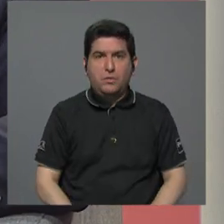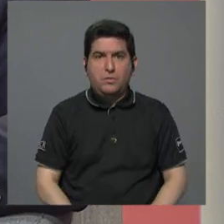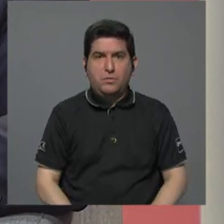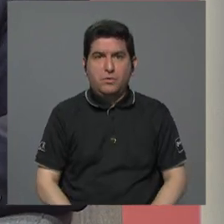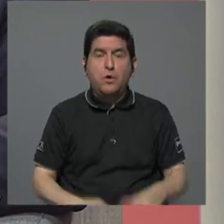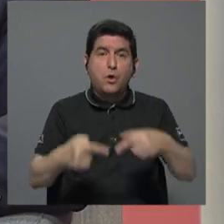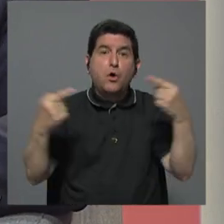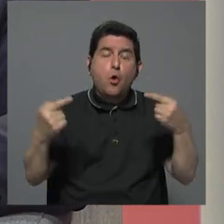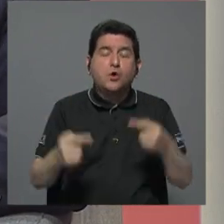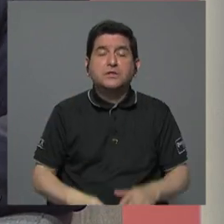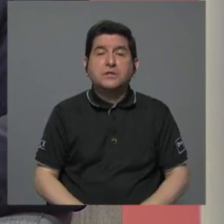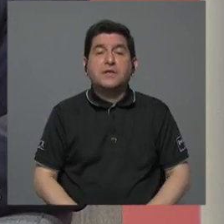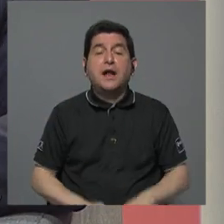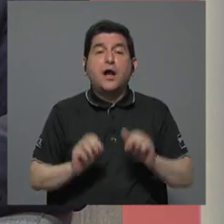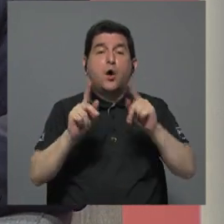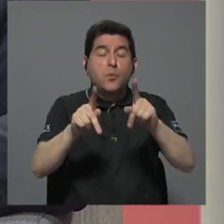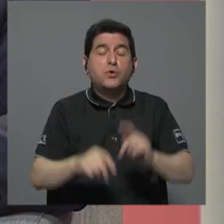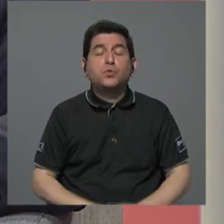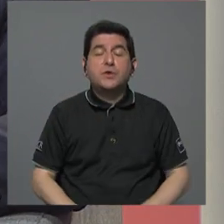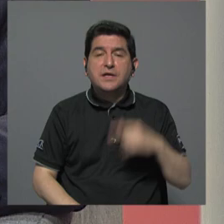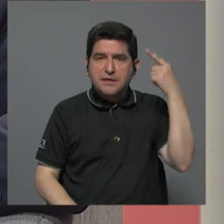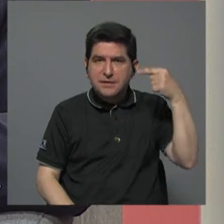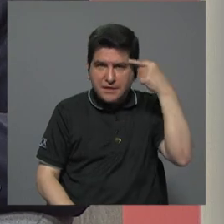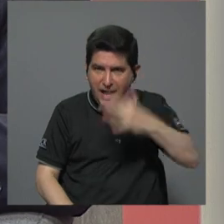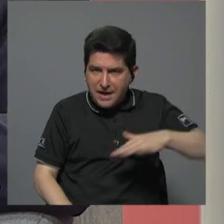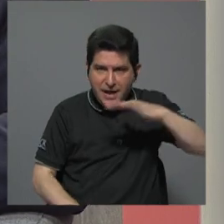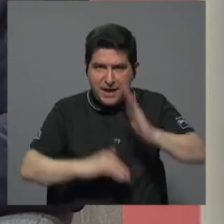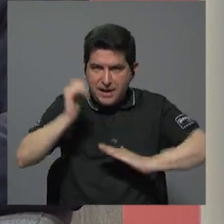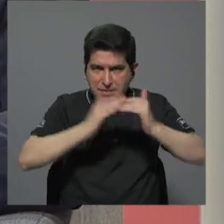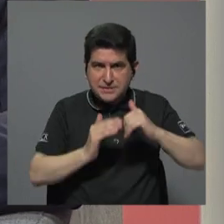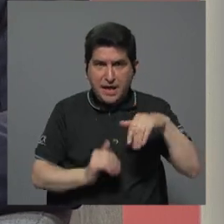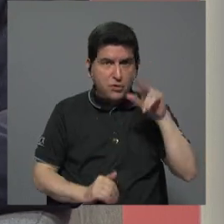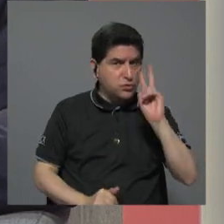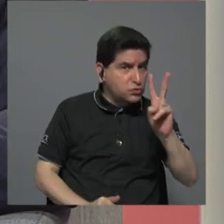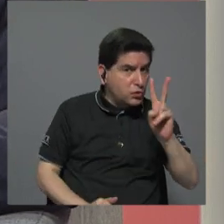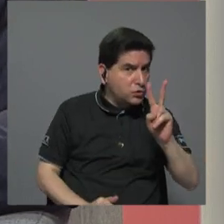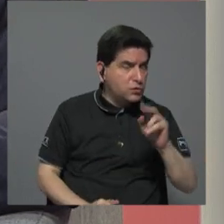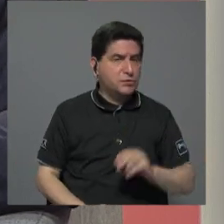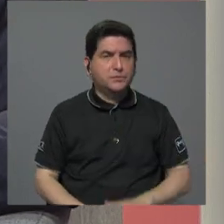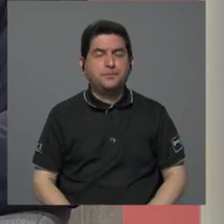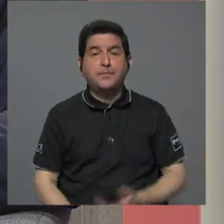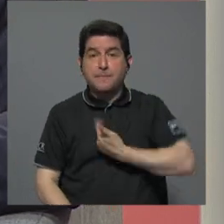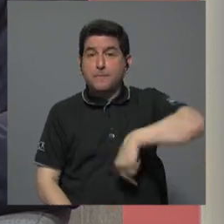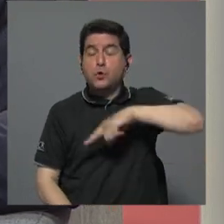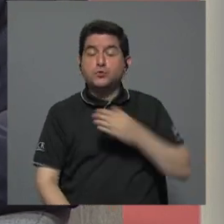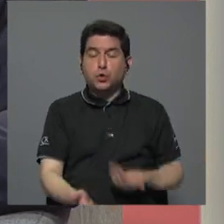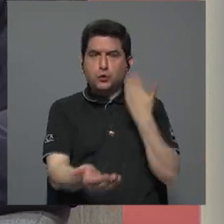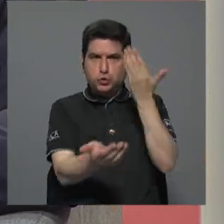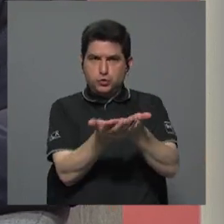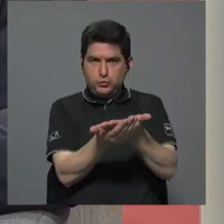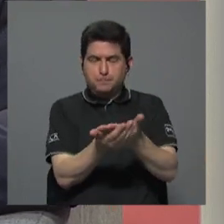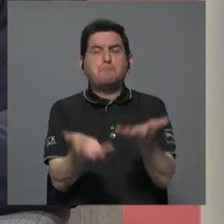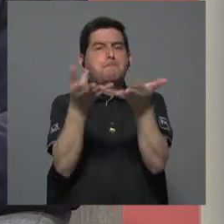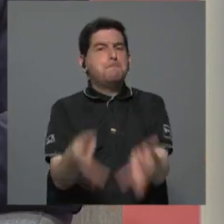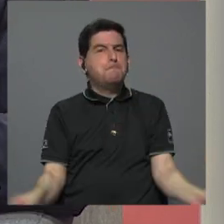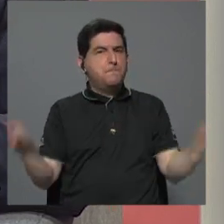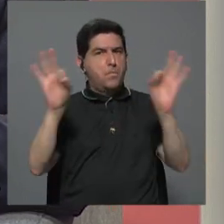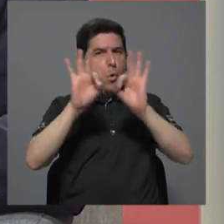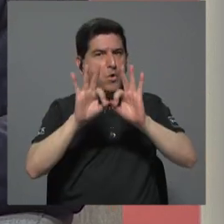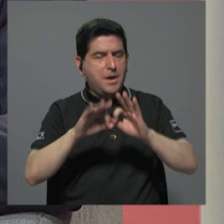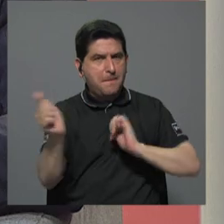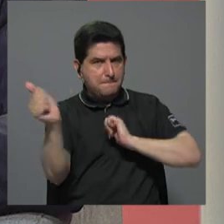Versus, digamos, la opción de que el Estado construye. Ajá. Esos dos son los... Nosotros, por ejemplo, hemos planteado que es muy importante